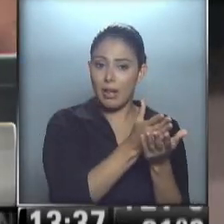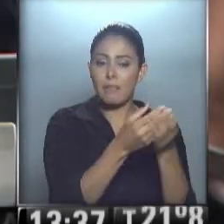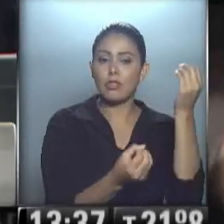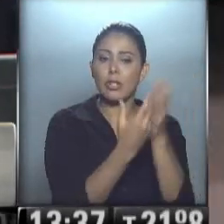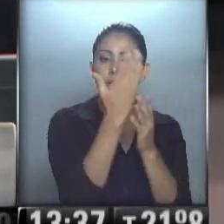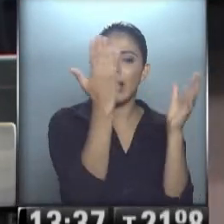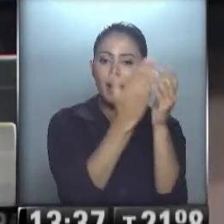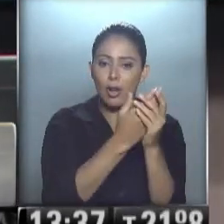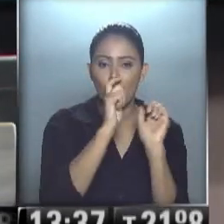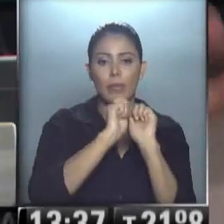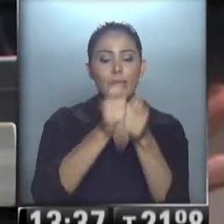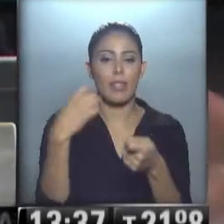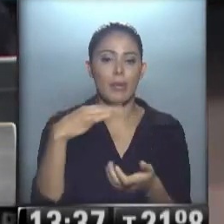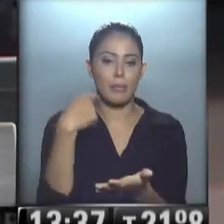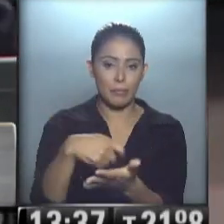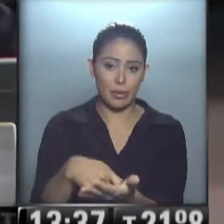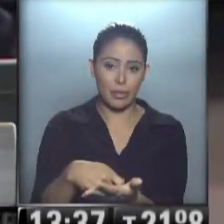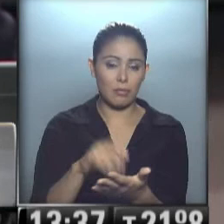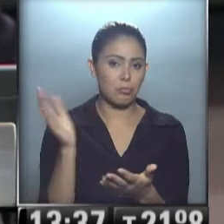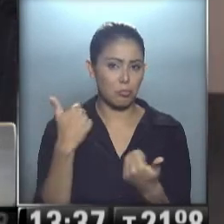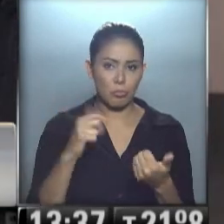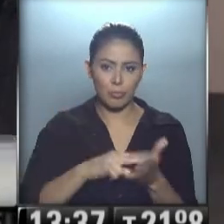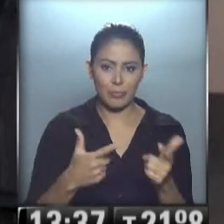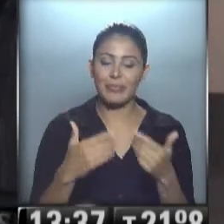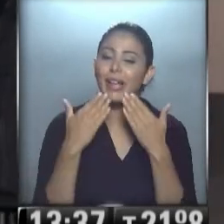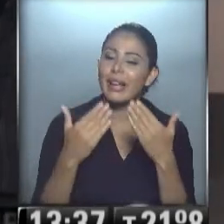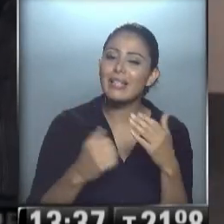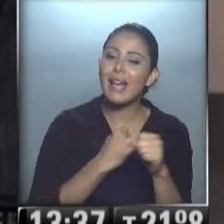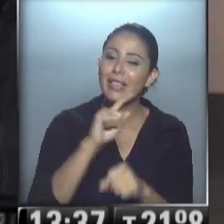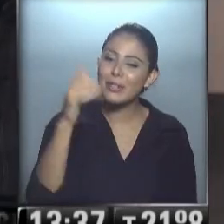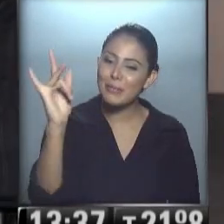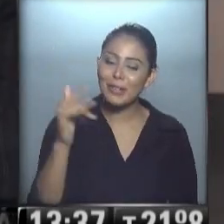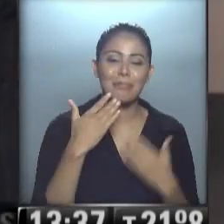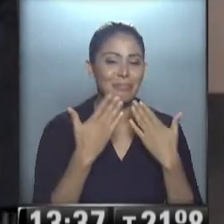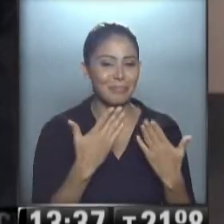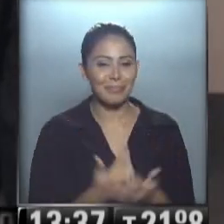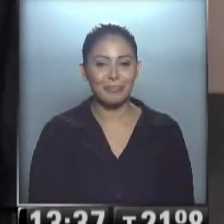cumplimiento y lo manda a liquidar. Sin ningún problema, se están liquidando. Gracias, Diego, hasta el próximo día. gusto, Roberto. Igualmente.